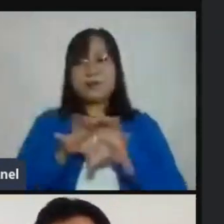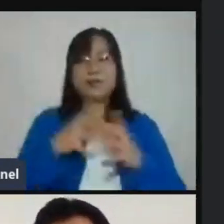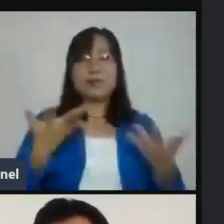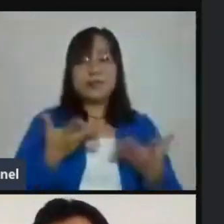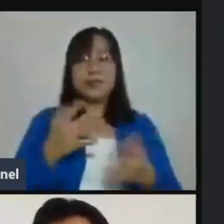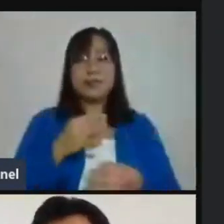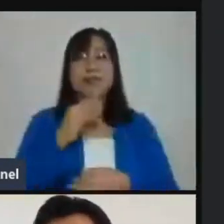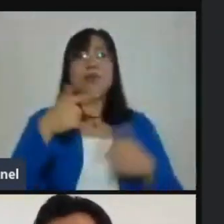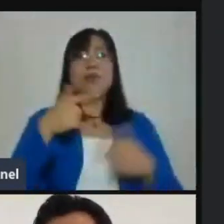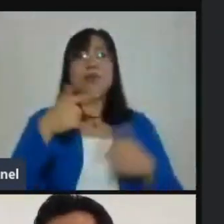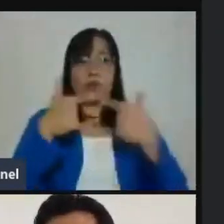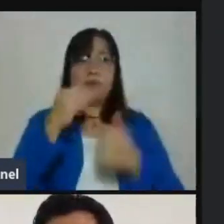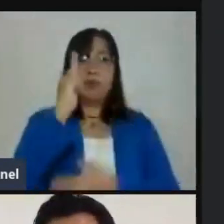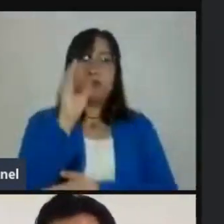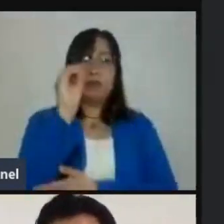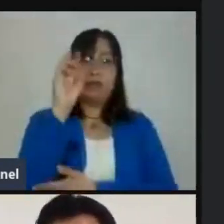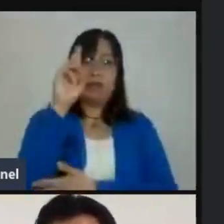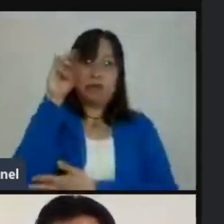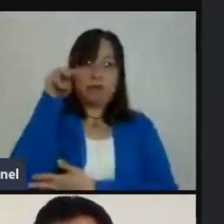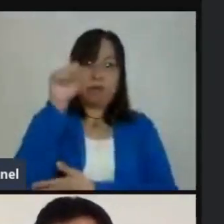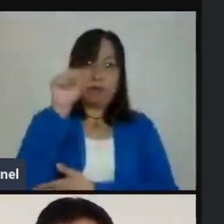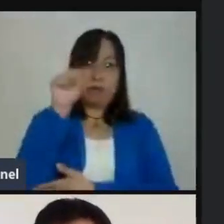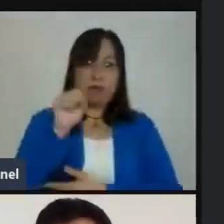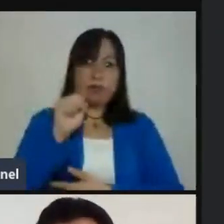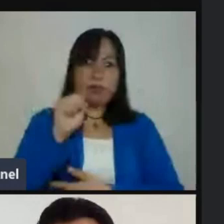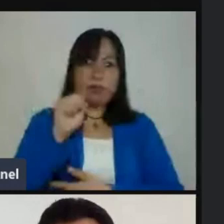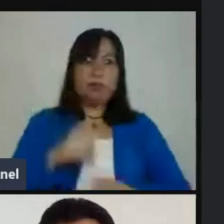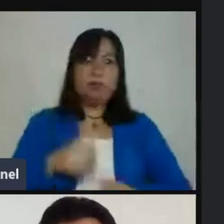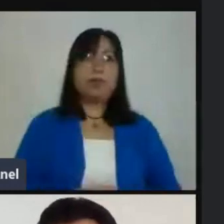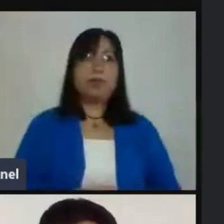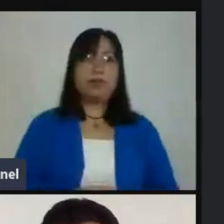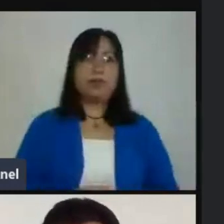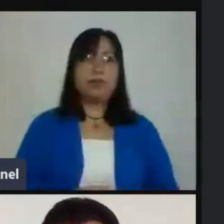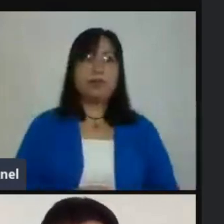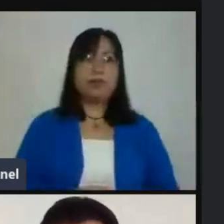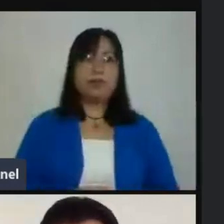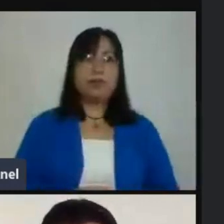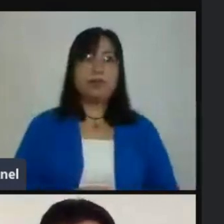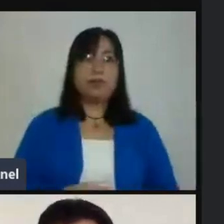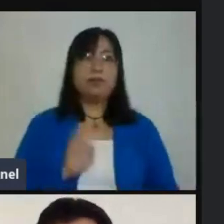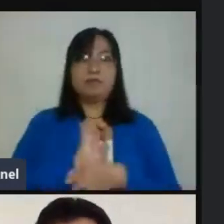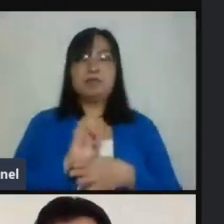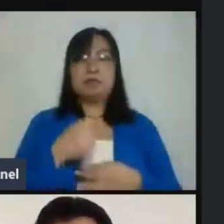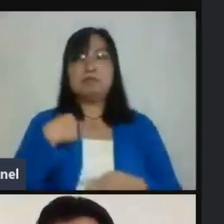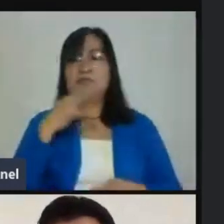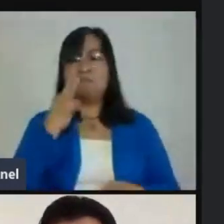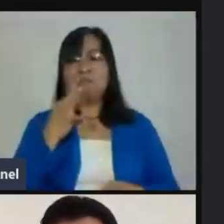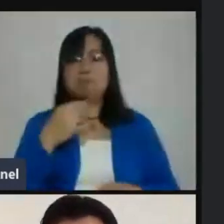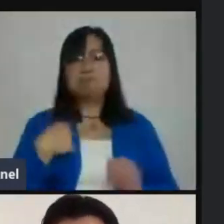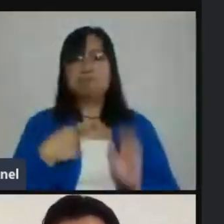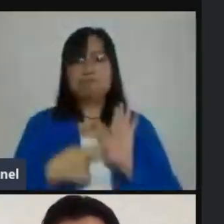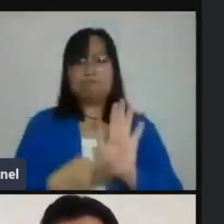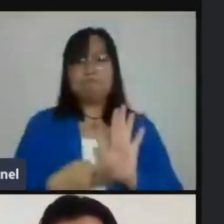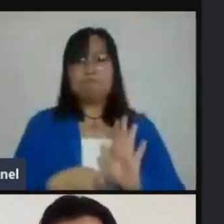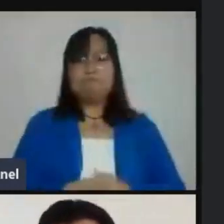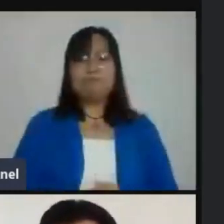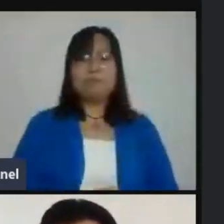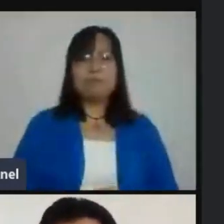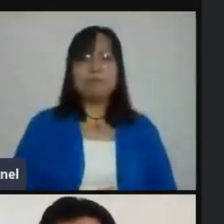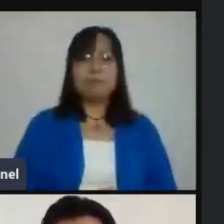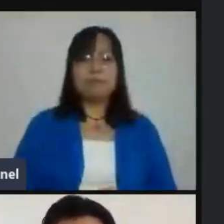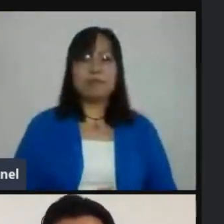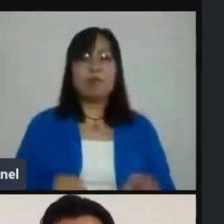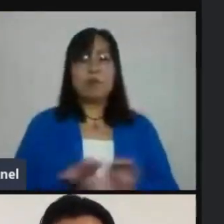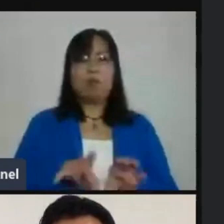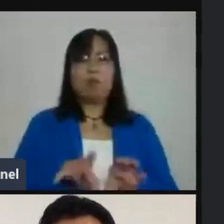crear un formulario. Y en una serie de pasos, muy rápido, les voy a enseñar cómo podrían